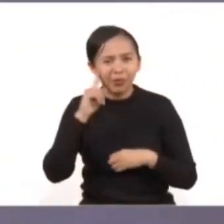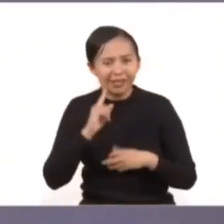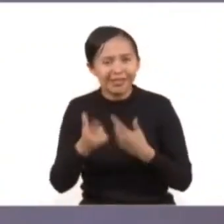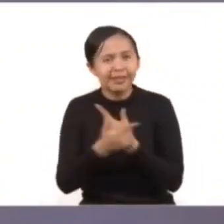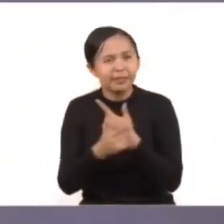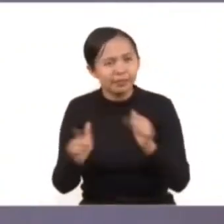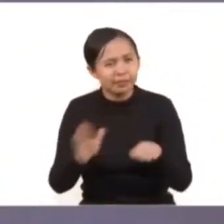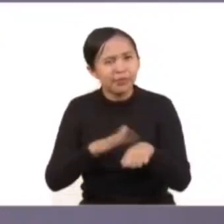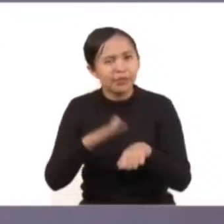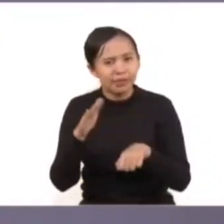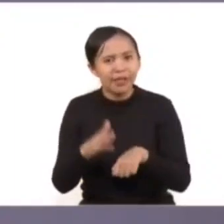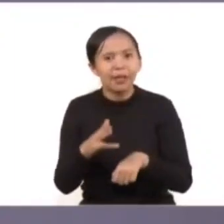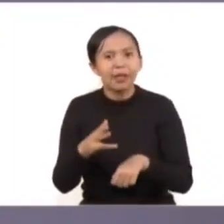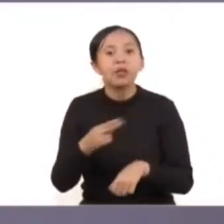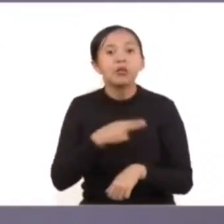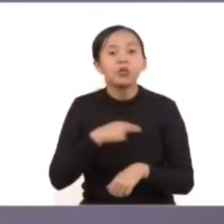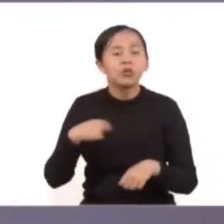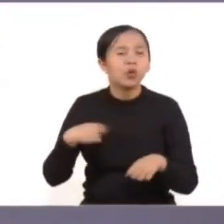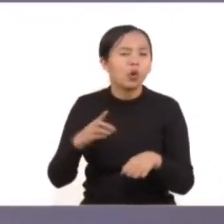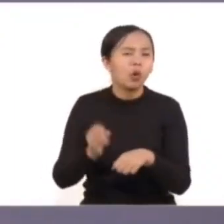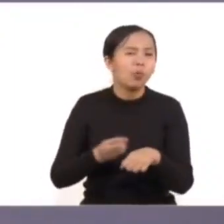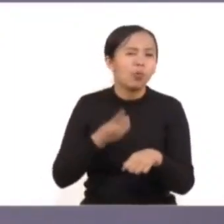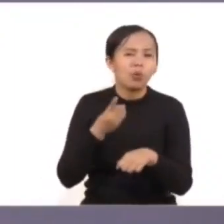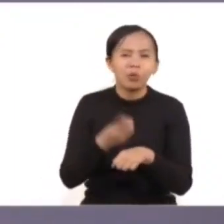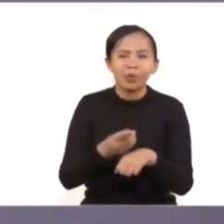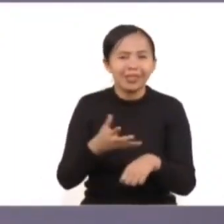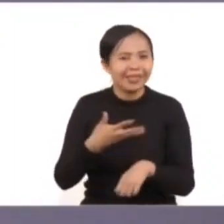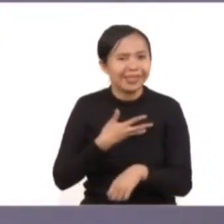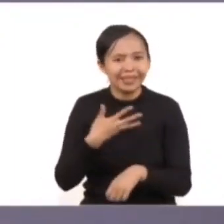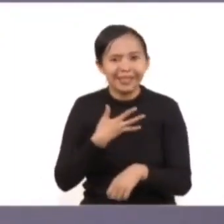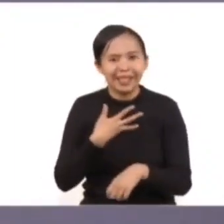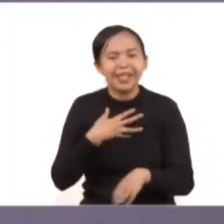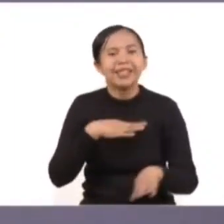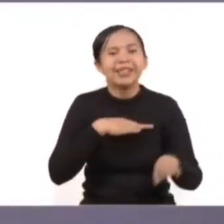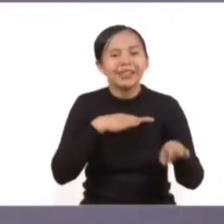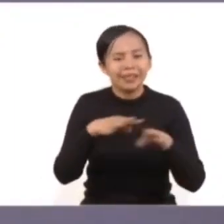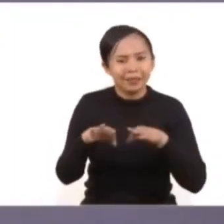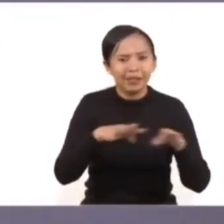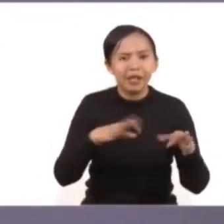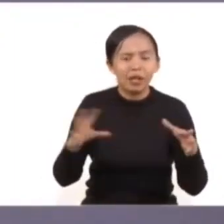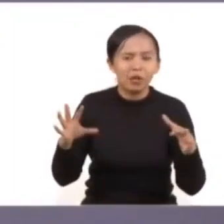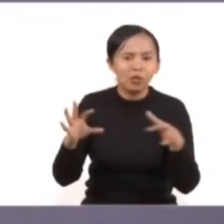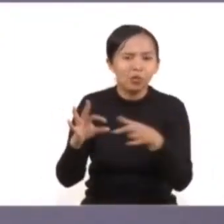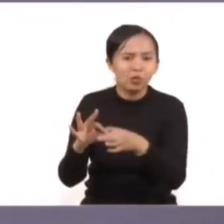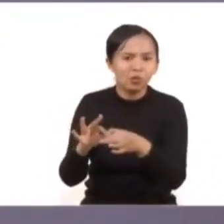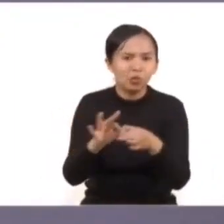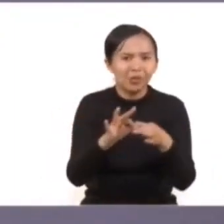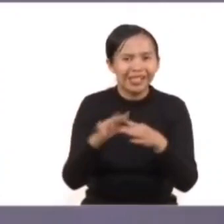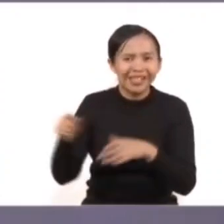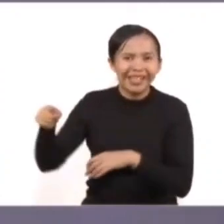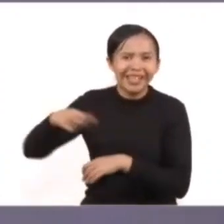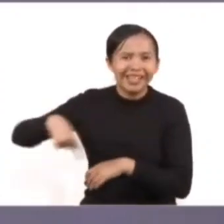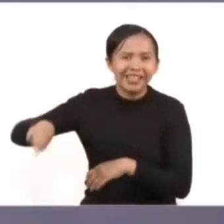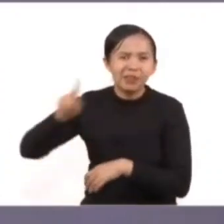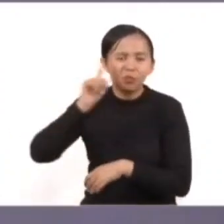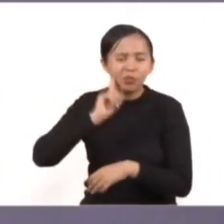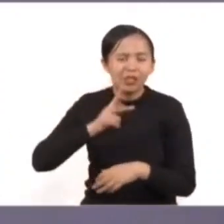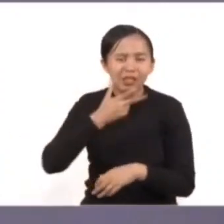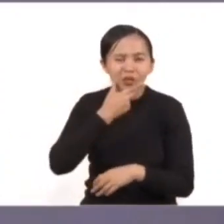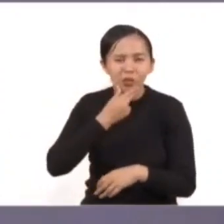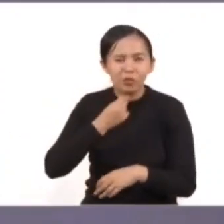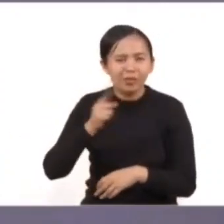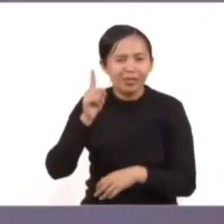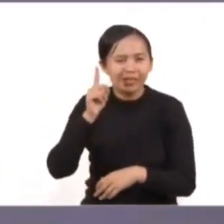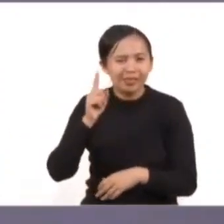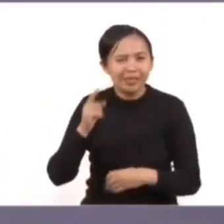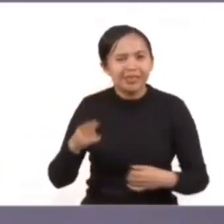pero tenemos una oportunidad histórica, virtuosa de trabajar muy de cerca con esas jóvenes, hombres y mujeres